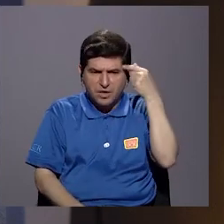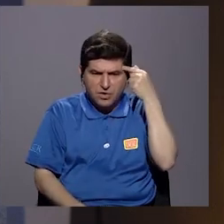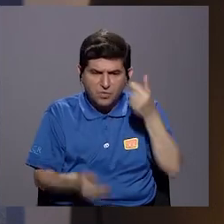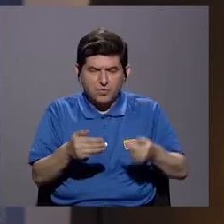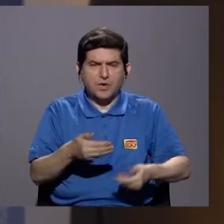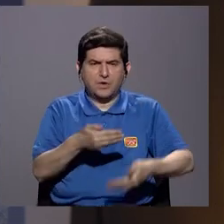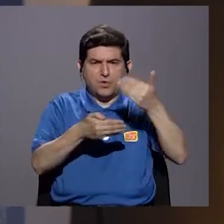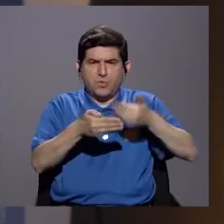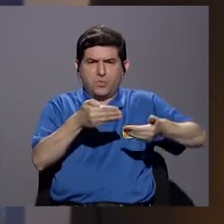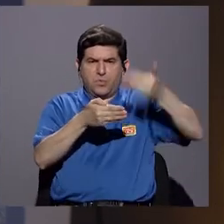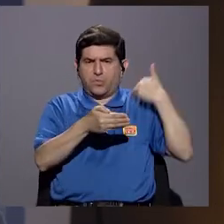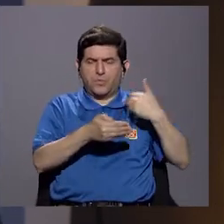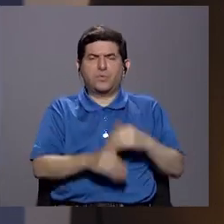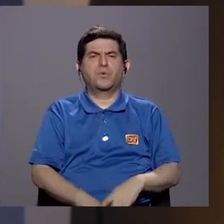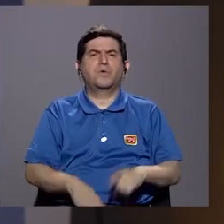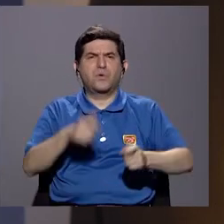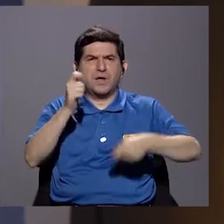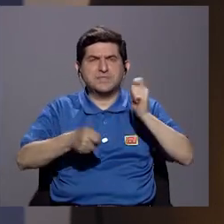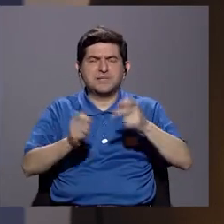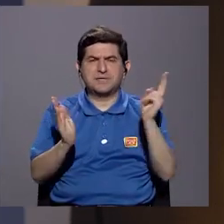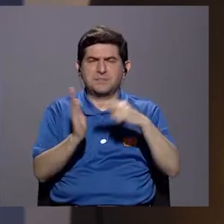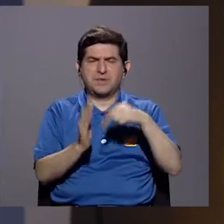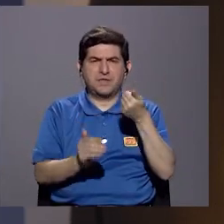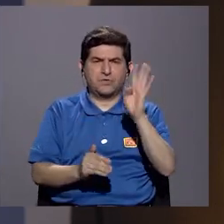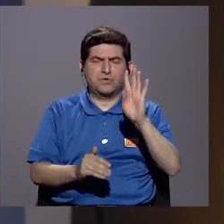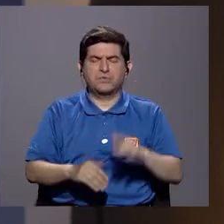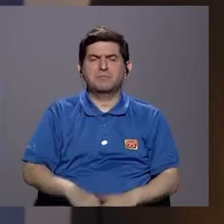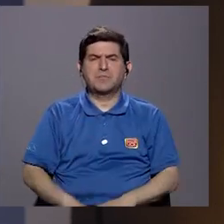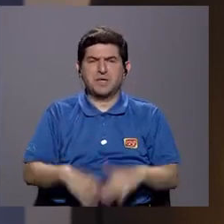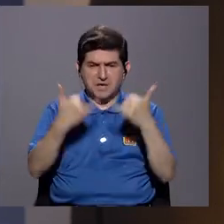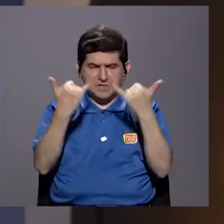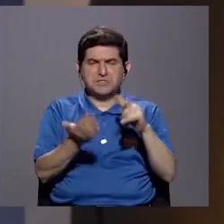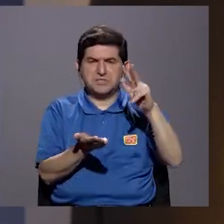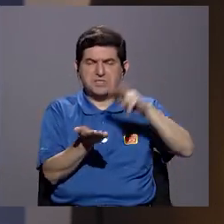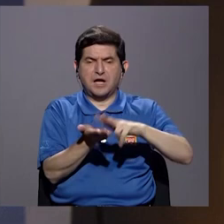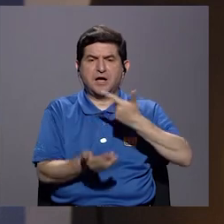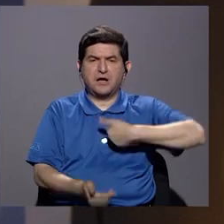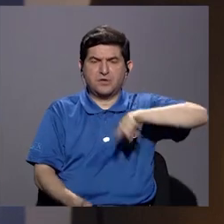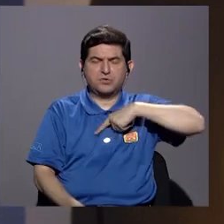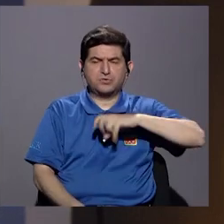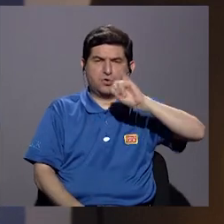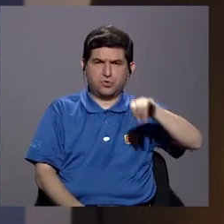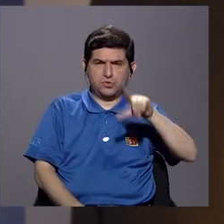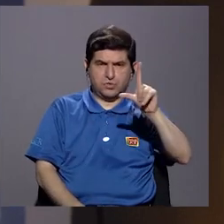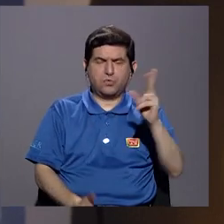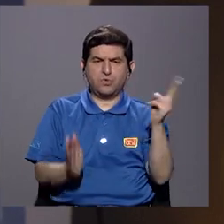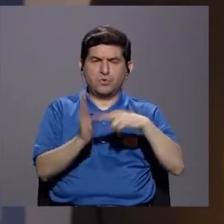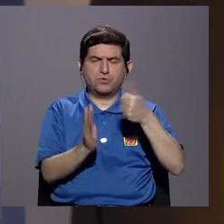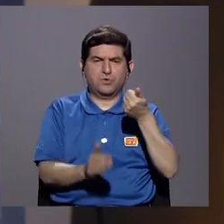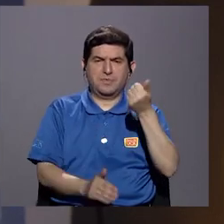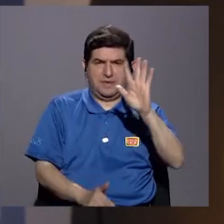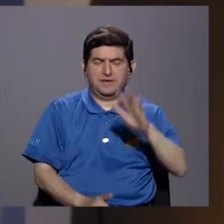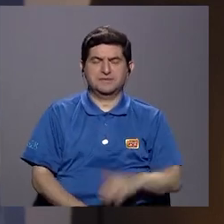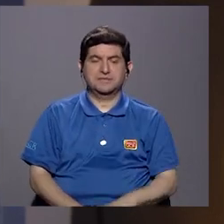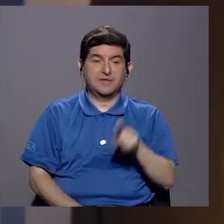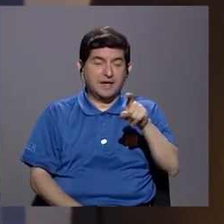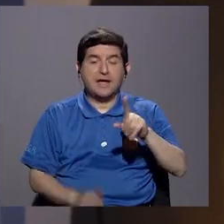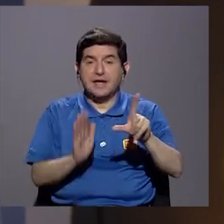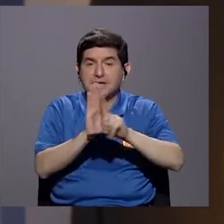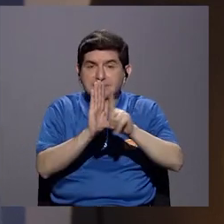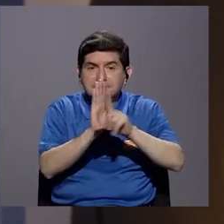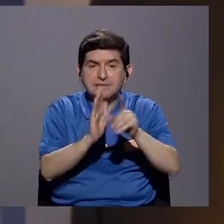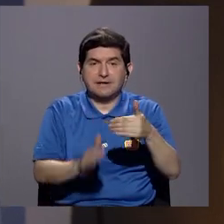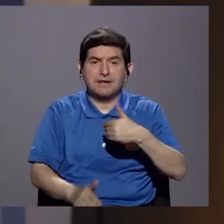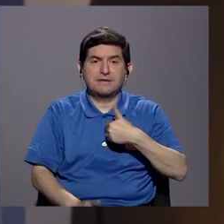administración tras anterior y se aprobó como en septiembre del 2014. Nosotros llegamos en julio, doña Cecilia Sánchez y yo, del 2015. Esa ley